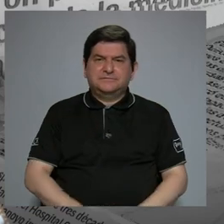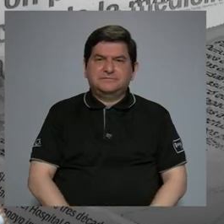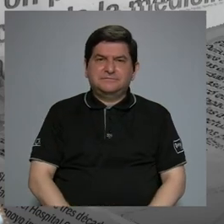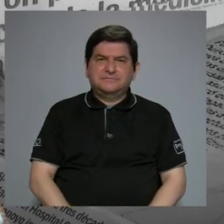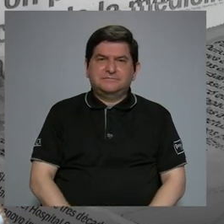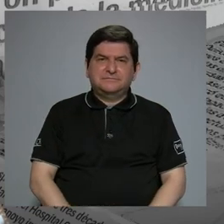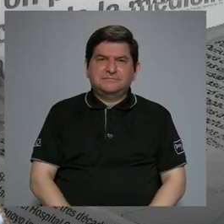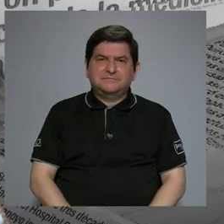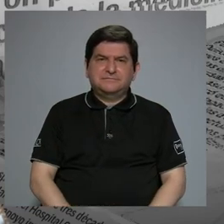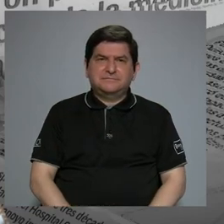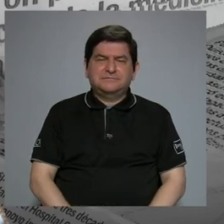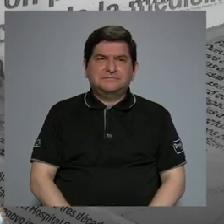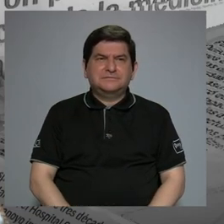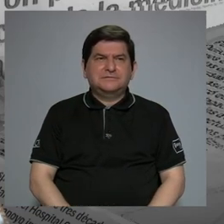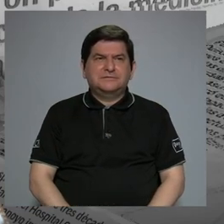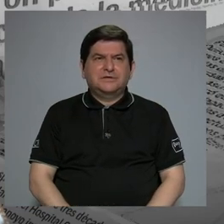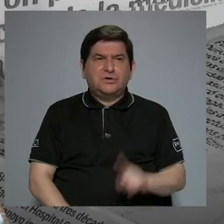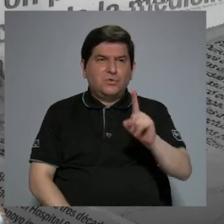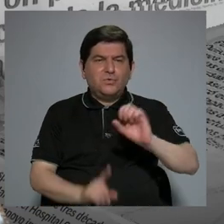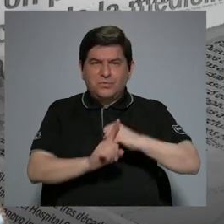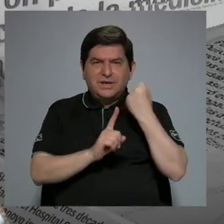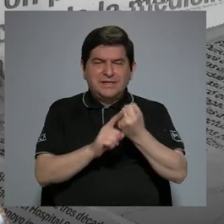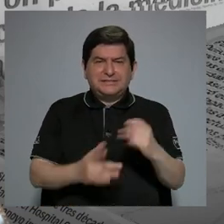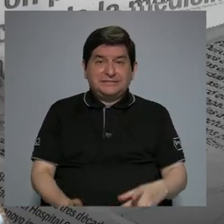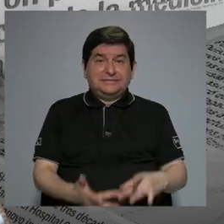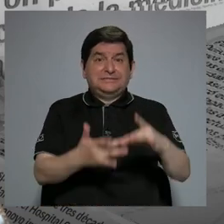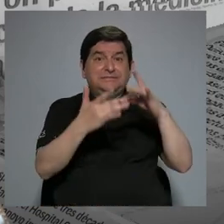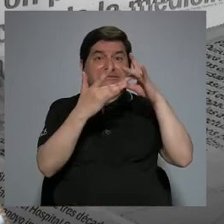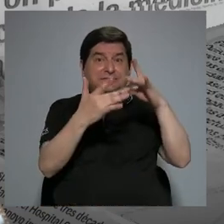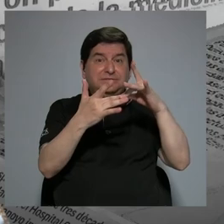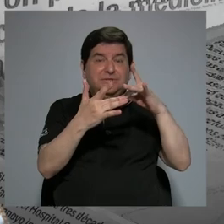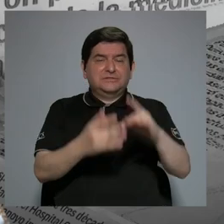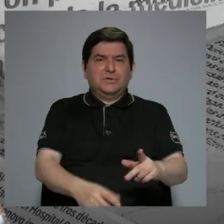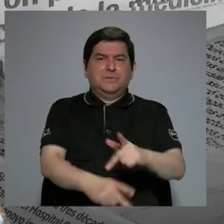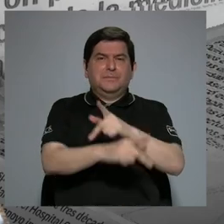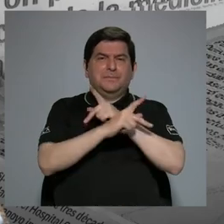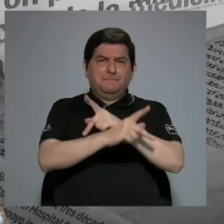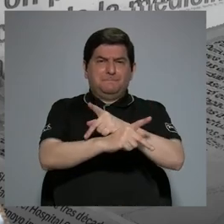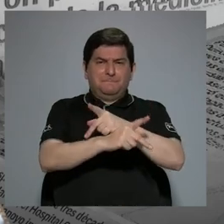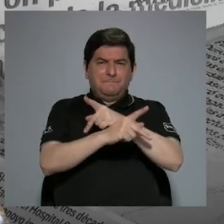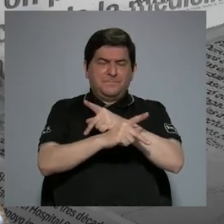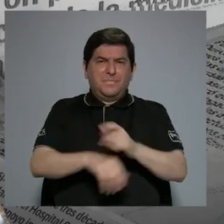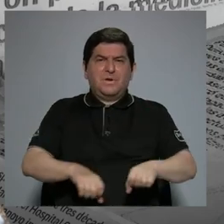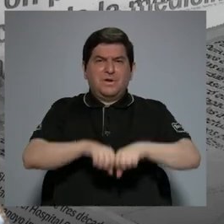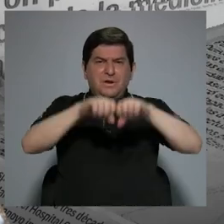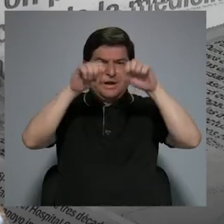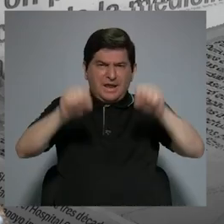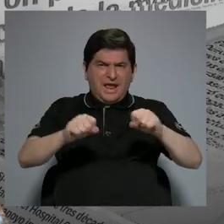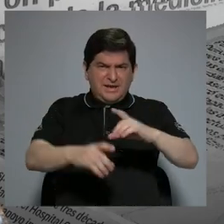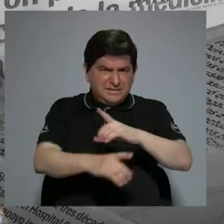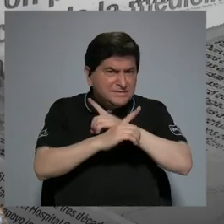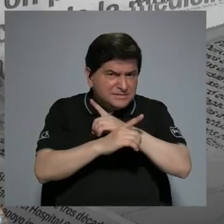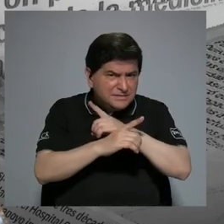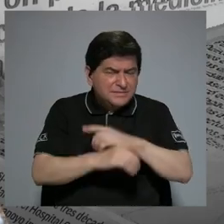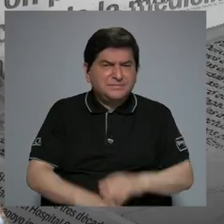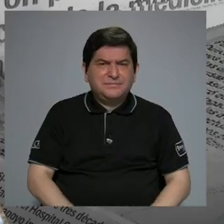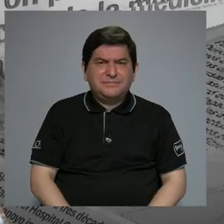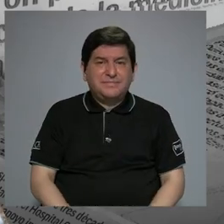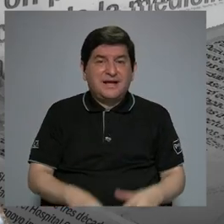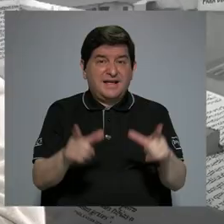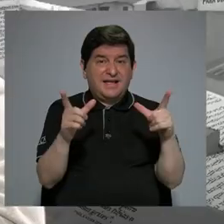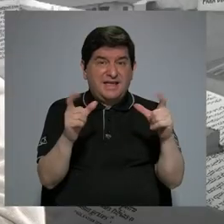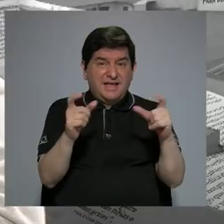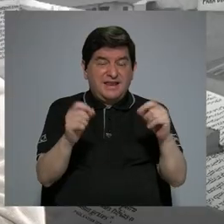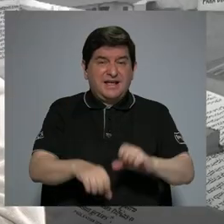¿cuple un factor fundamental en la protección del sistema inmunológico? En el